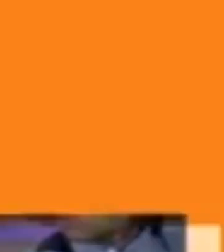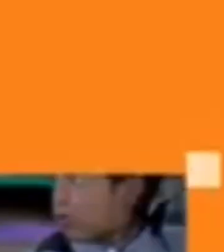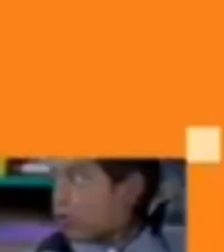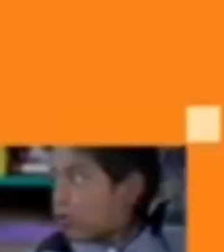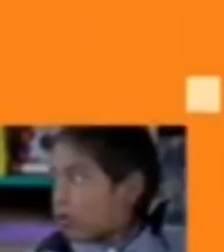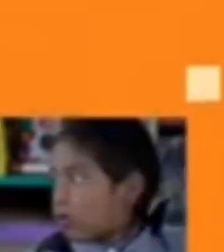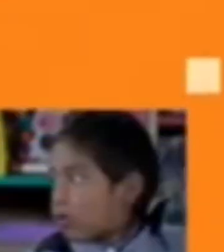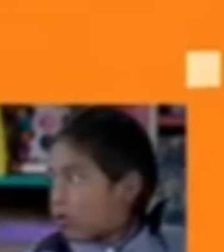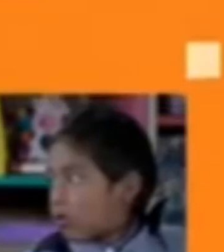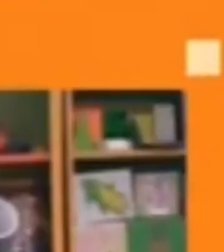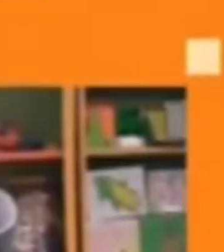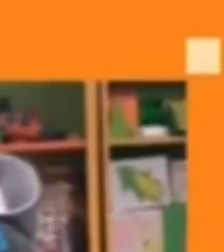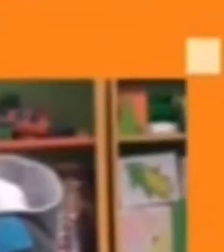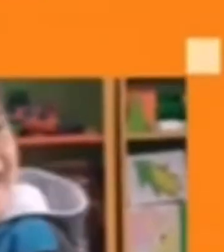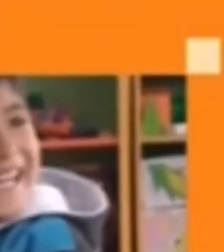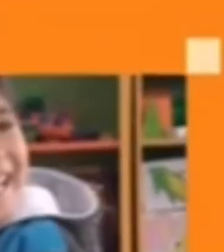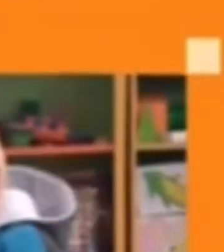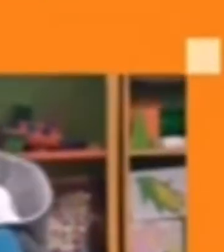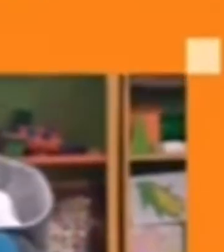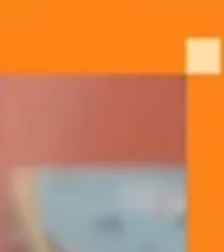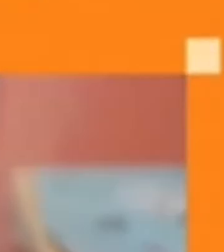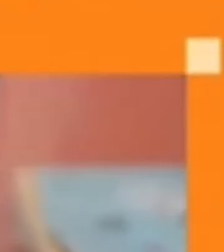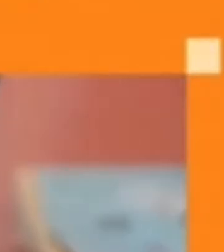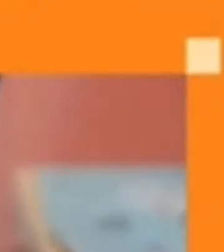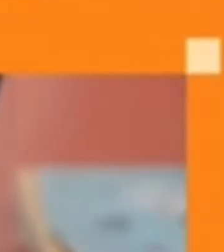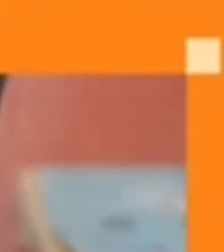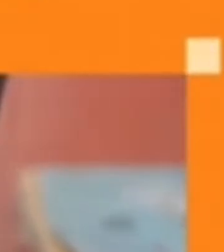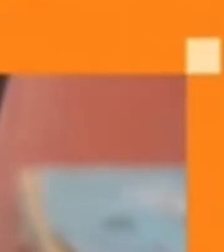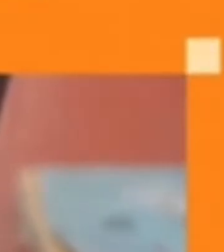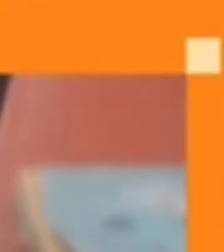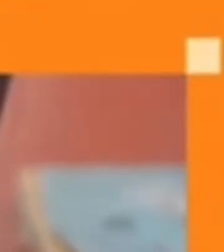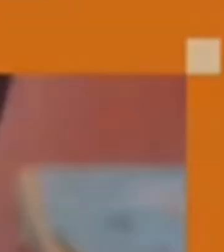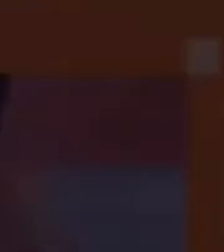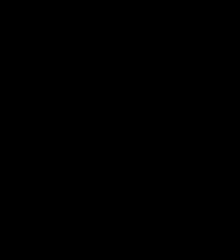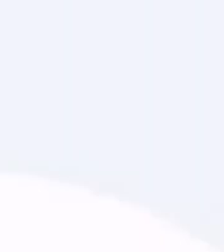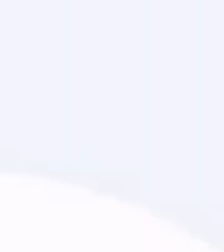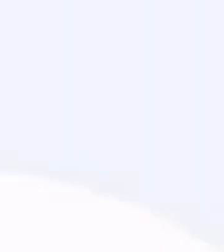Estamos viendo Aprendo en Casa Secundaria.